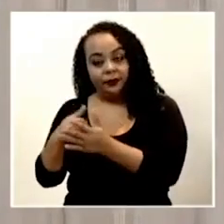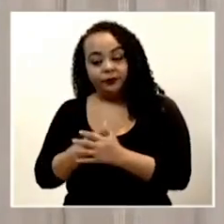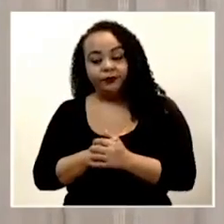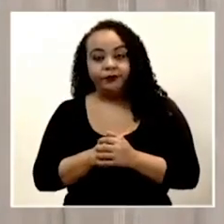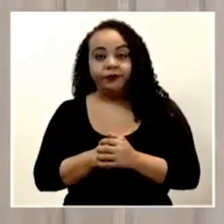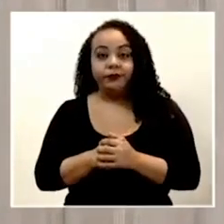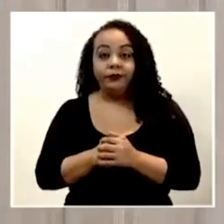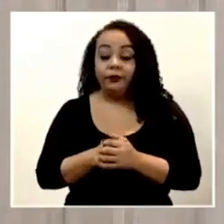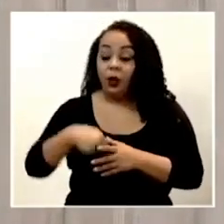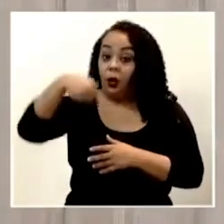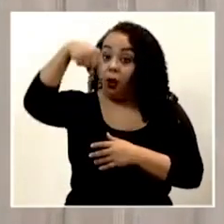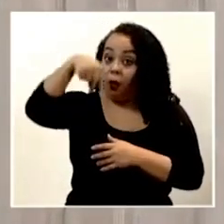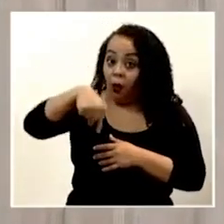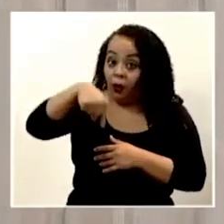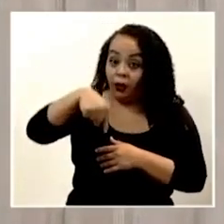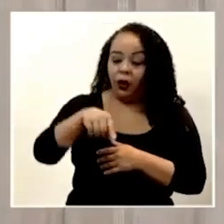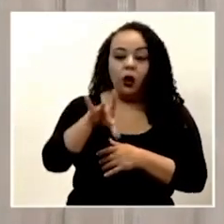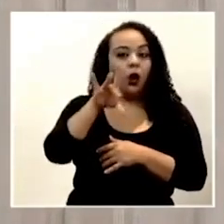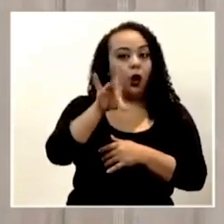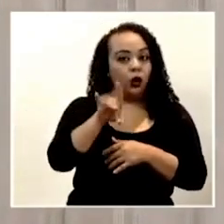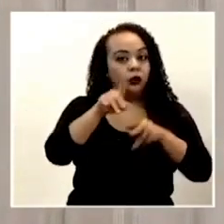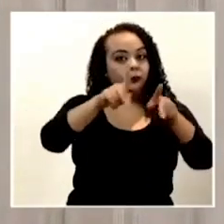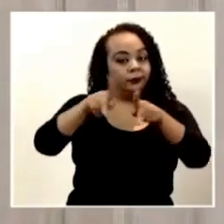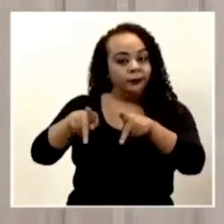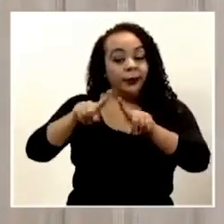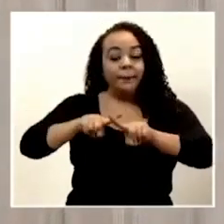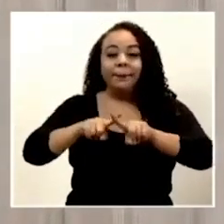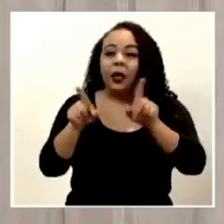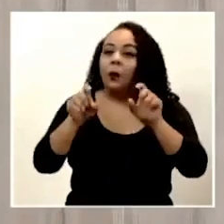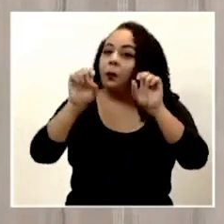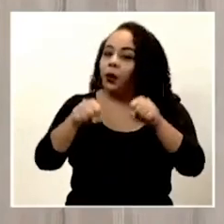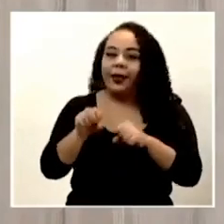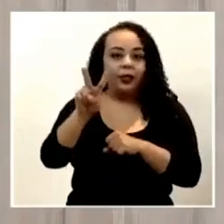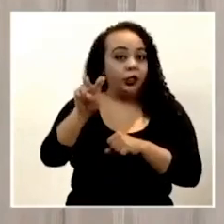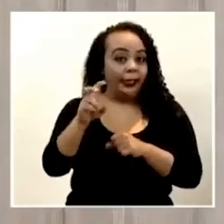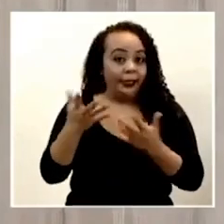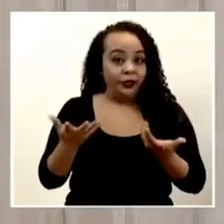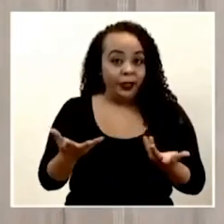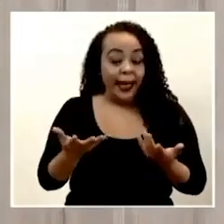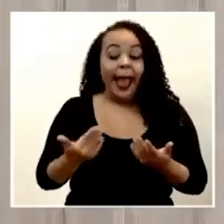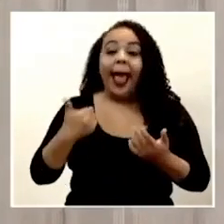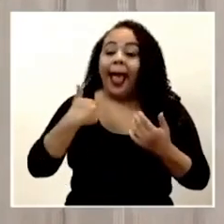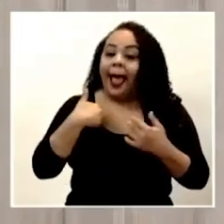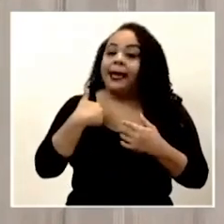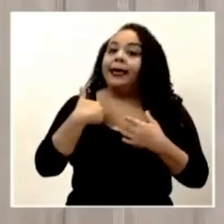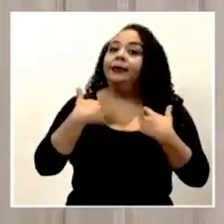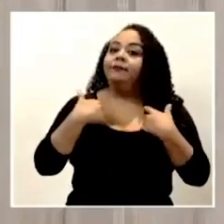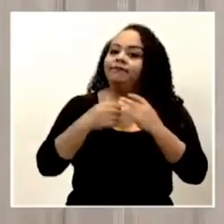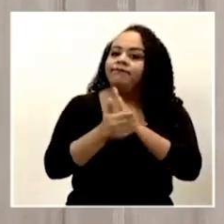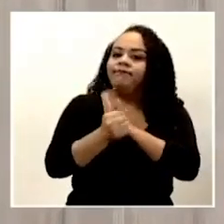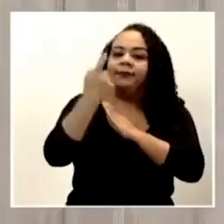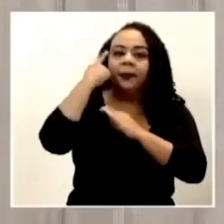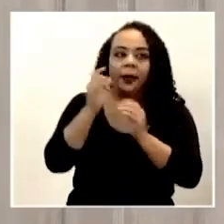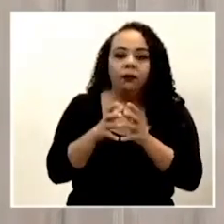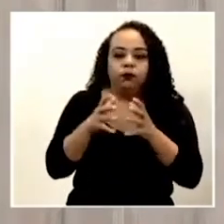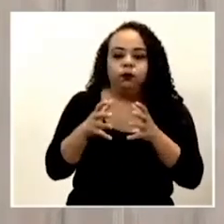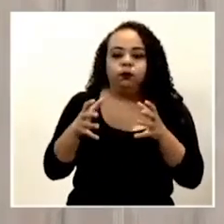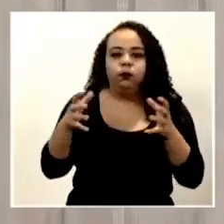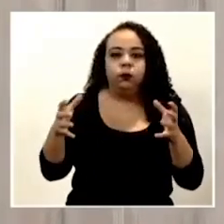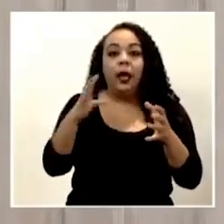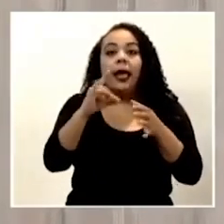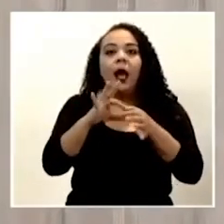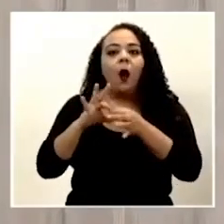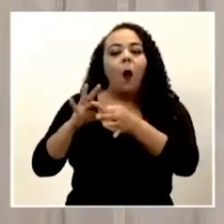Al día de hoy han sido ocho pacientes, pero podrían ser 200. Hay capacidad para ampliar este volumen y la